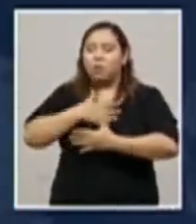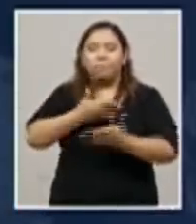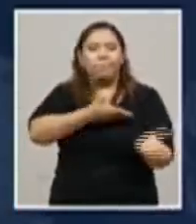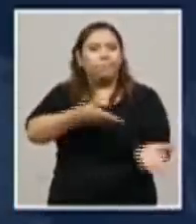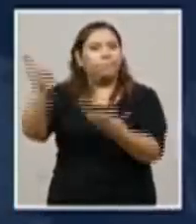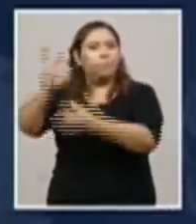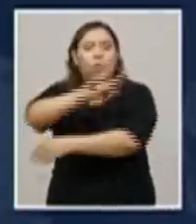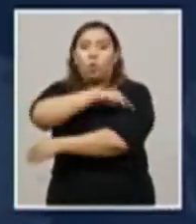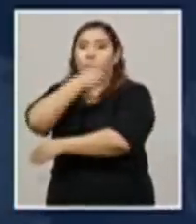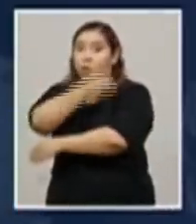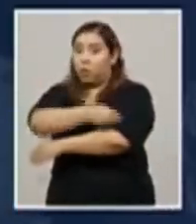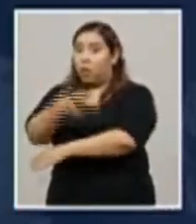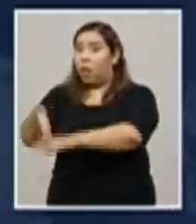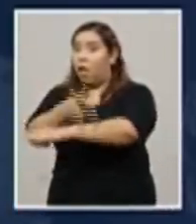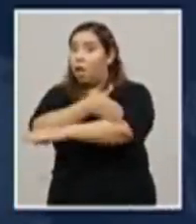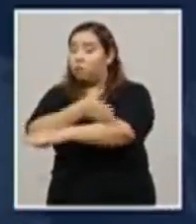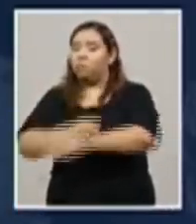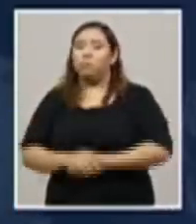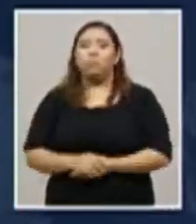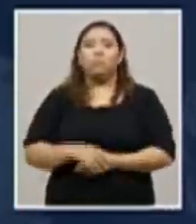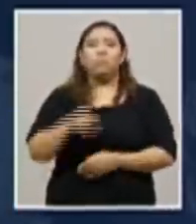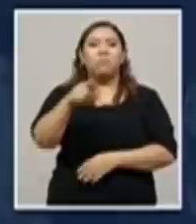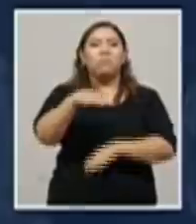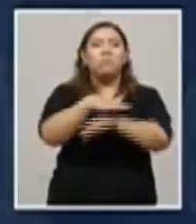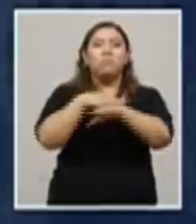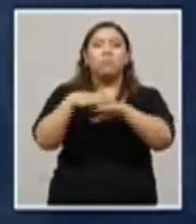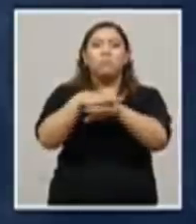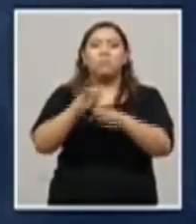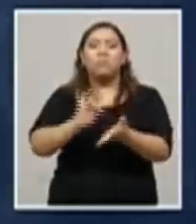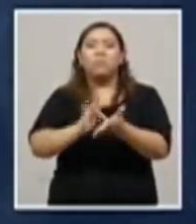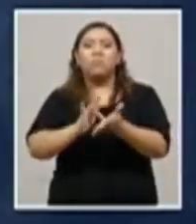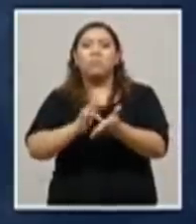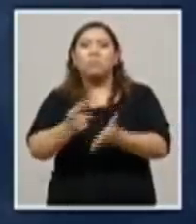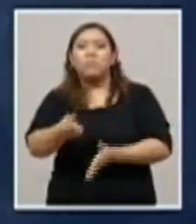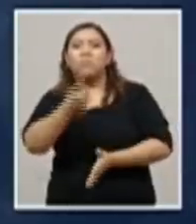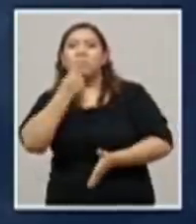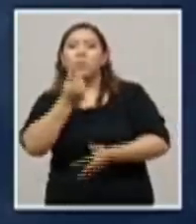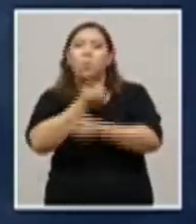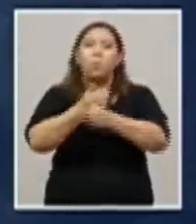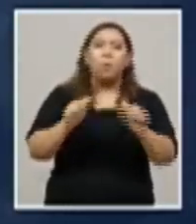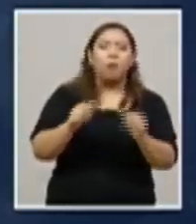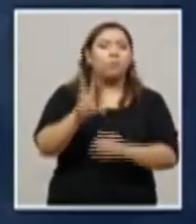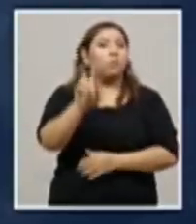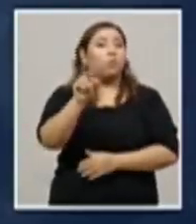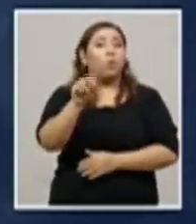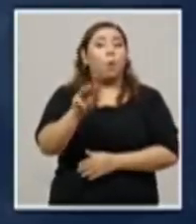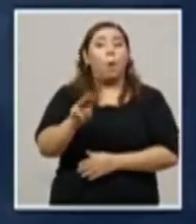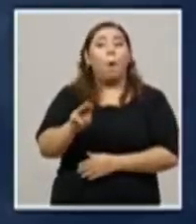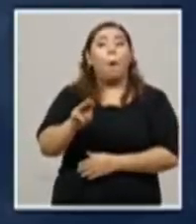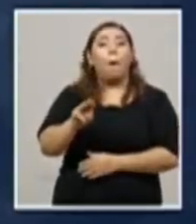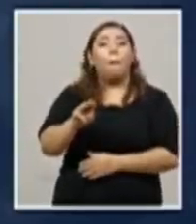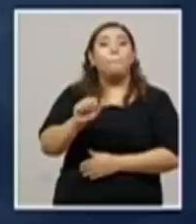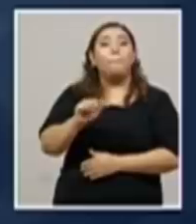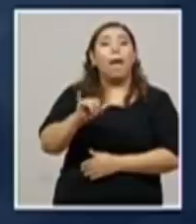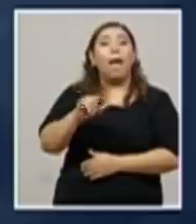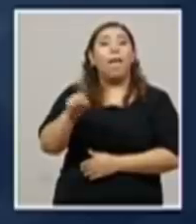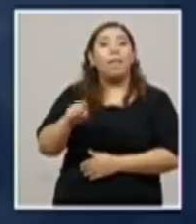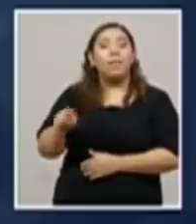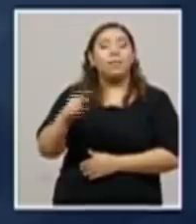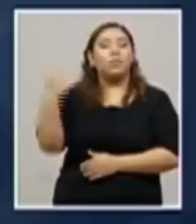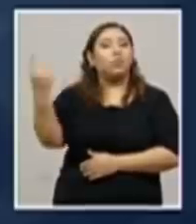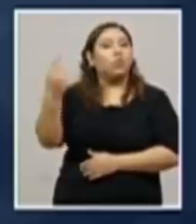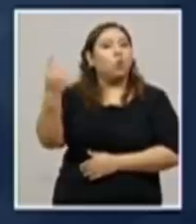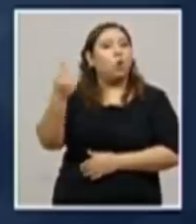Por favor, no se automedique. Recordemos que el tratamiento maíz es para pacientes diagnosticados por COVID-19.